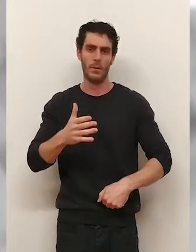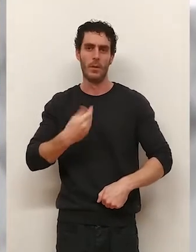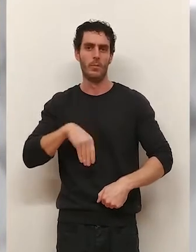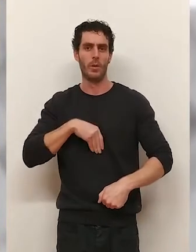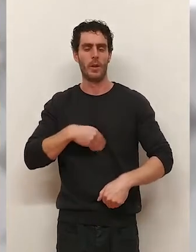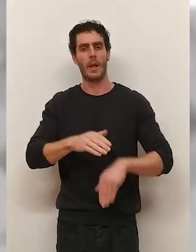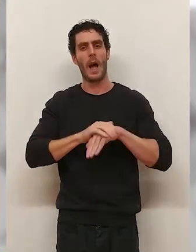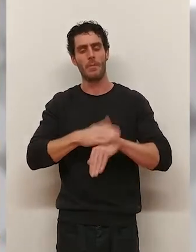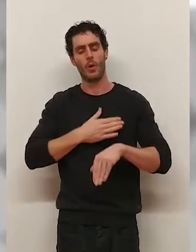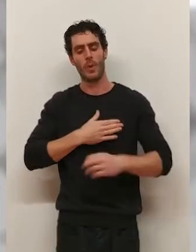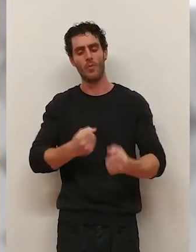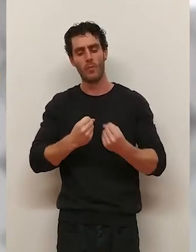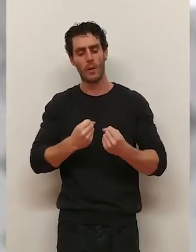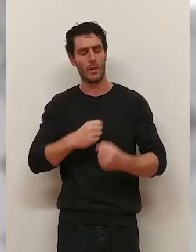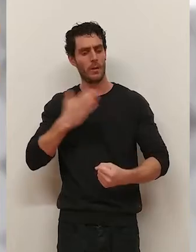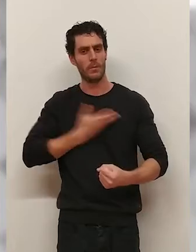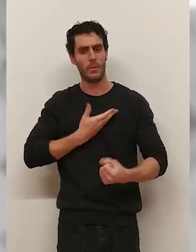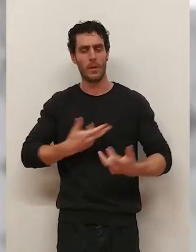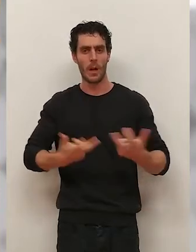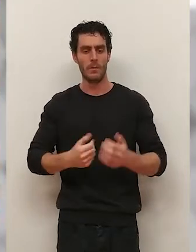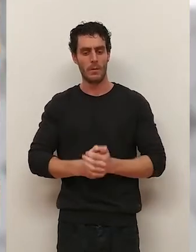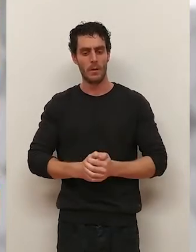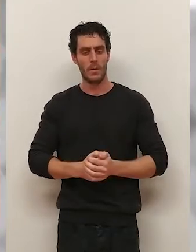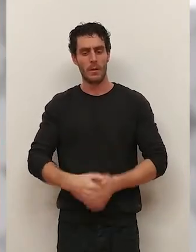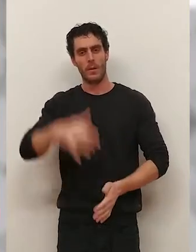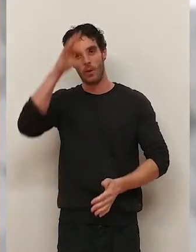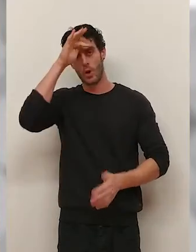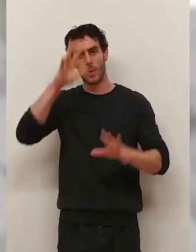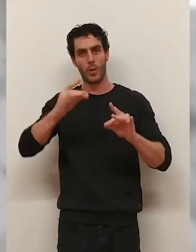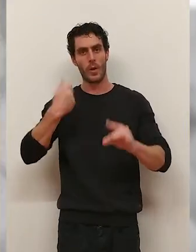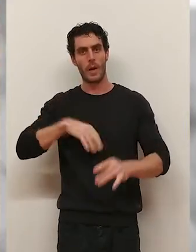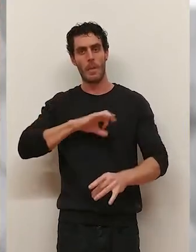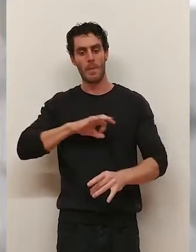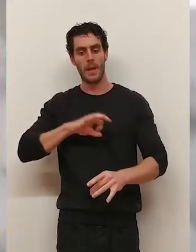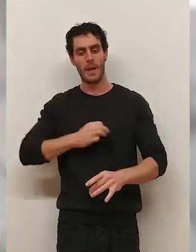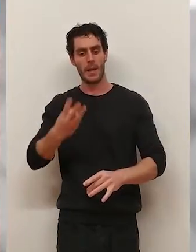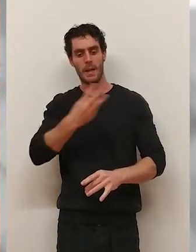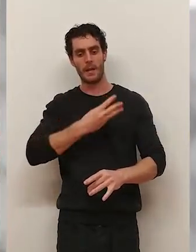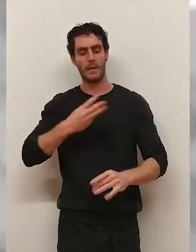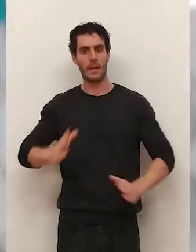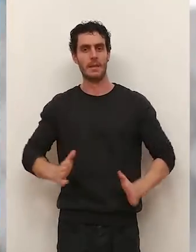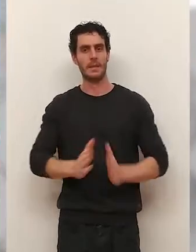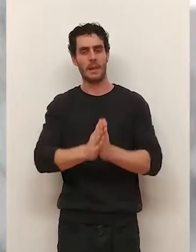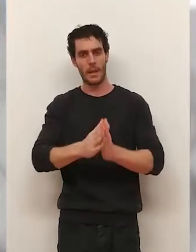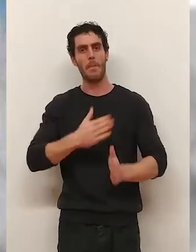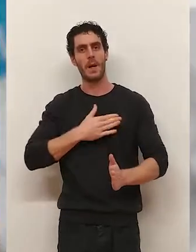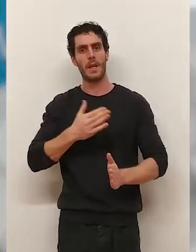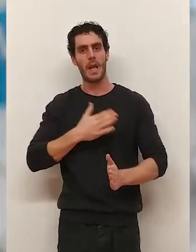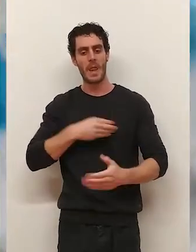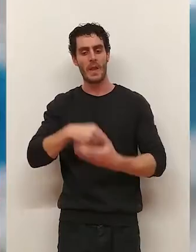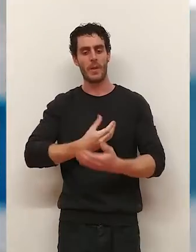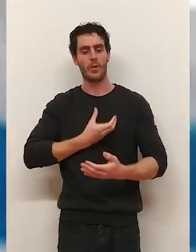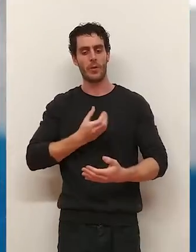y amigo mío, un impacto grande. Domingo Dorado tiene ya tres medallas que acreditan otras tantas pertenencias a la